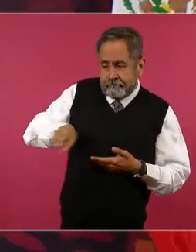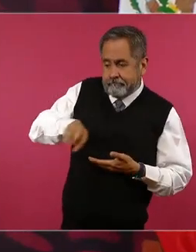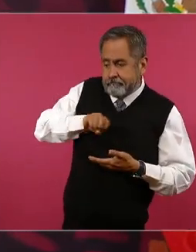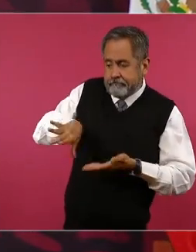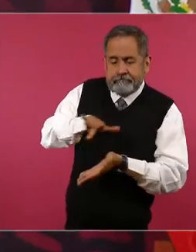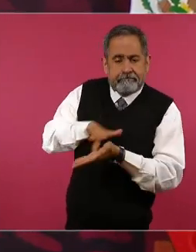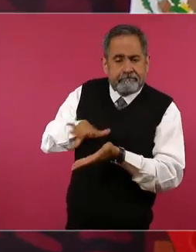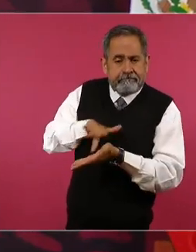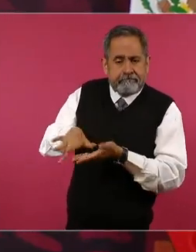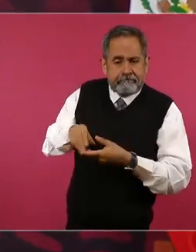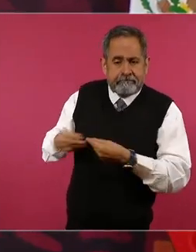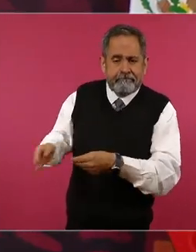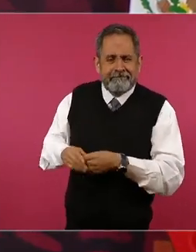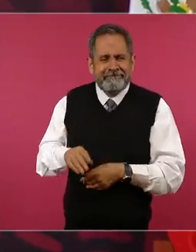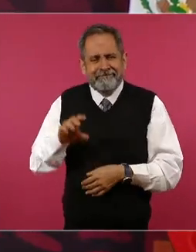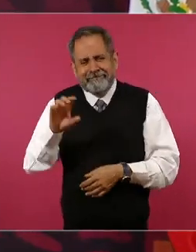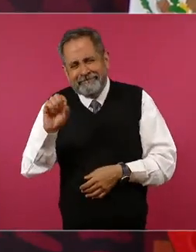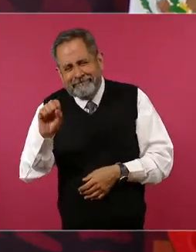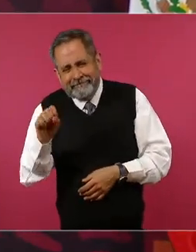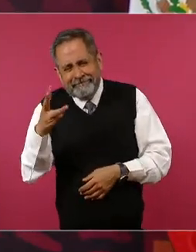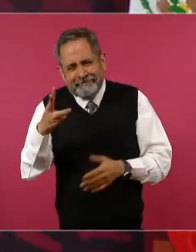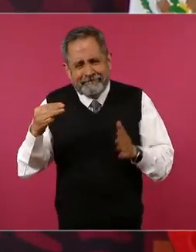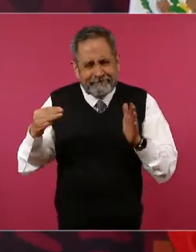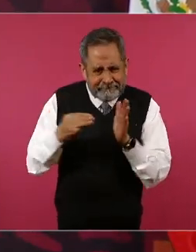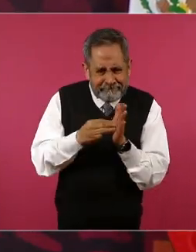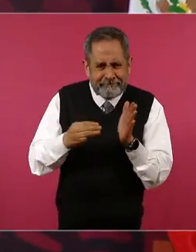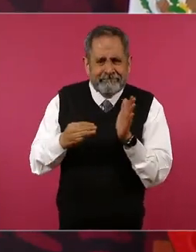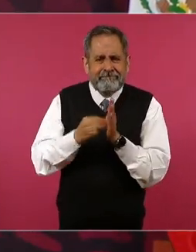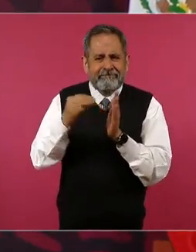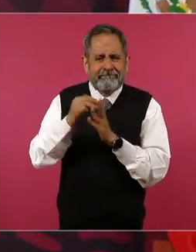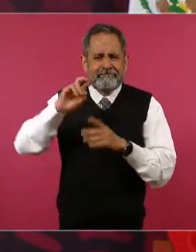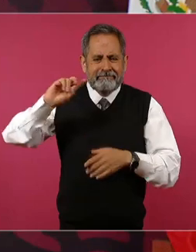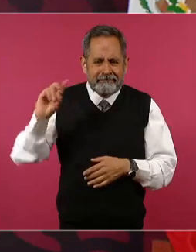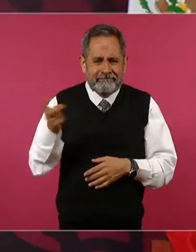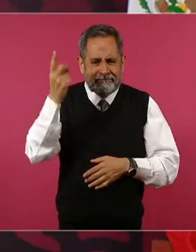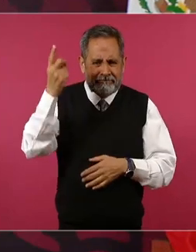63 mil millones millones de dólares